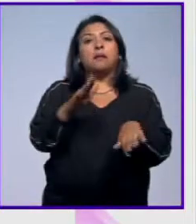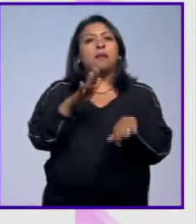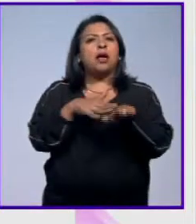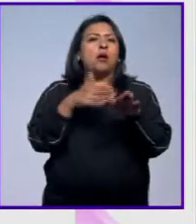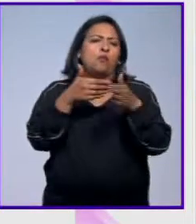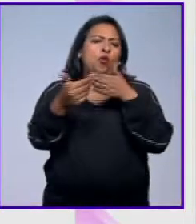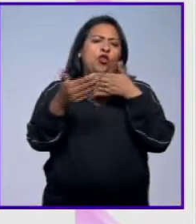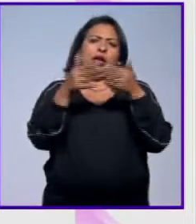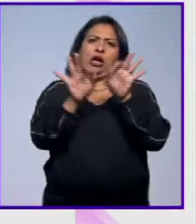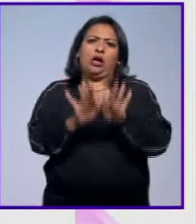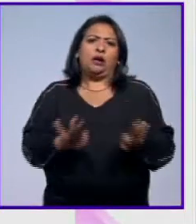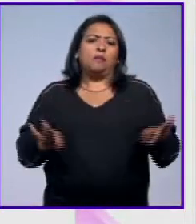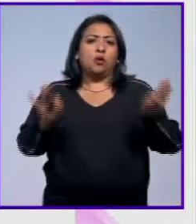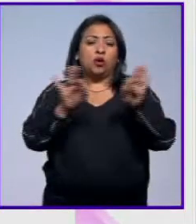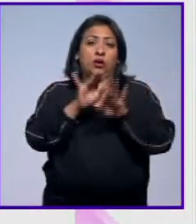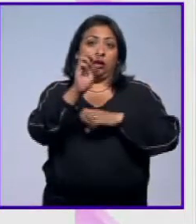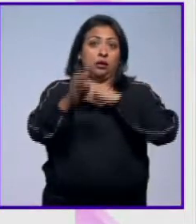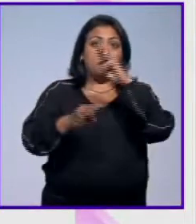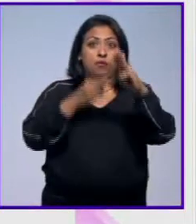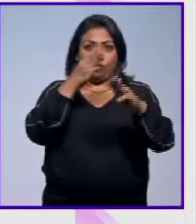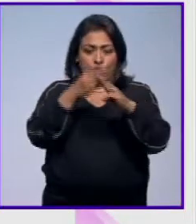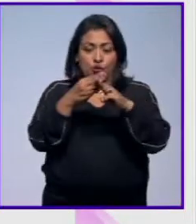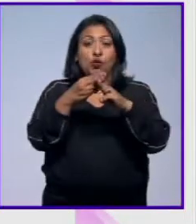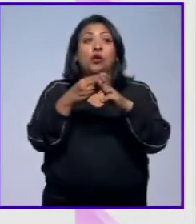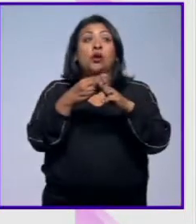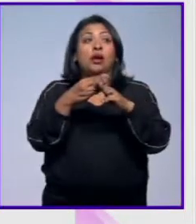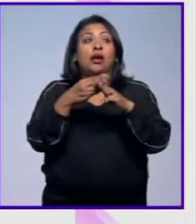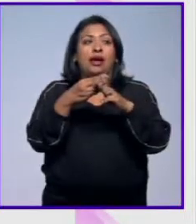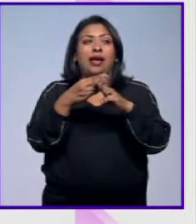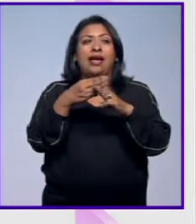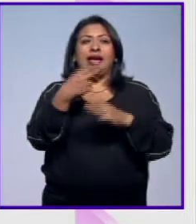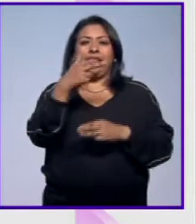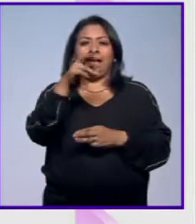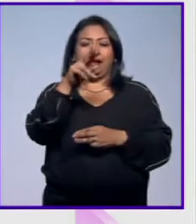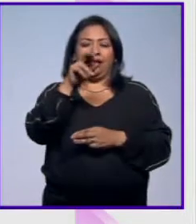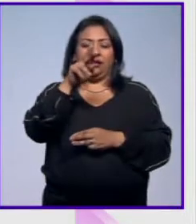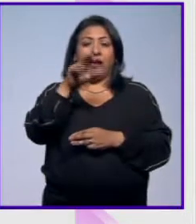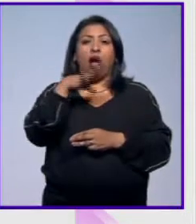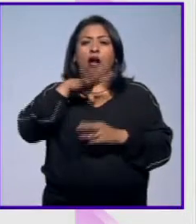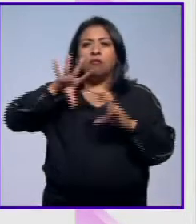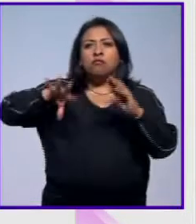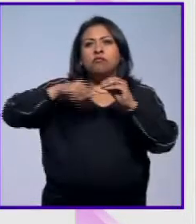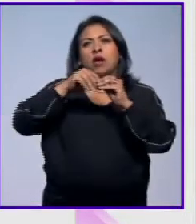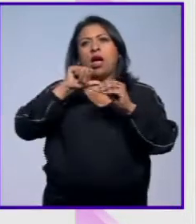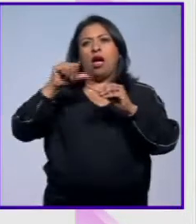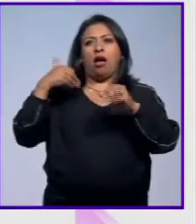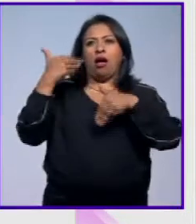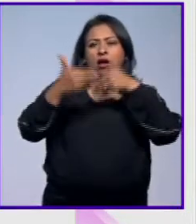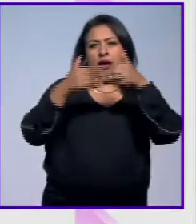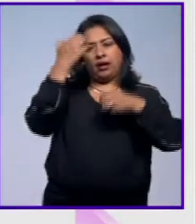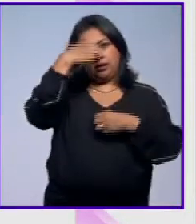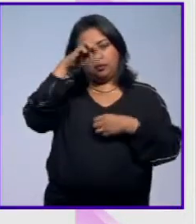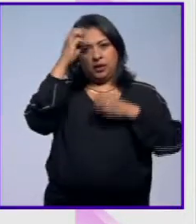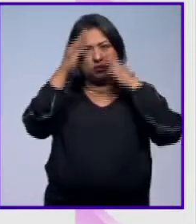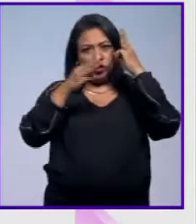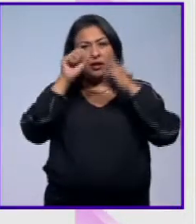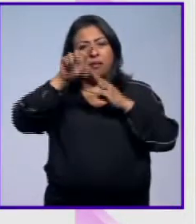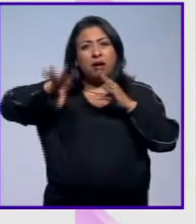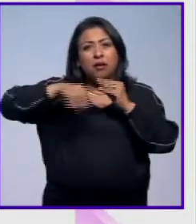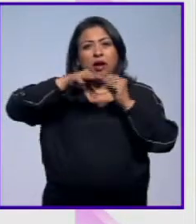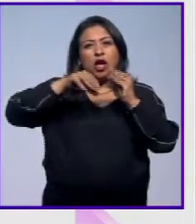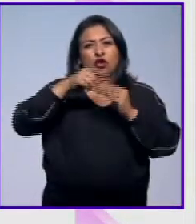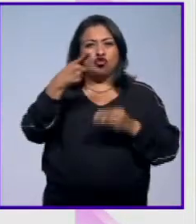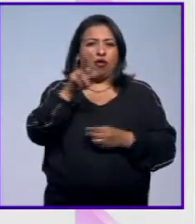contemporáneos más importantes del mundo y Gerhard Richter reúne lo mejor de su trayectoria de museos pero también de colecciones